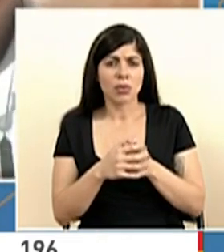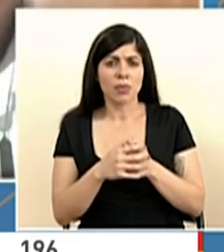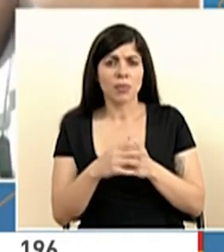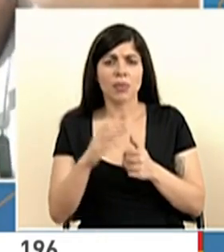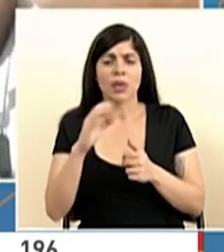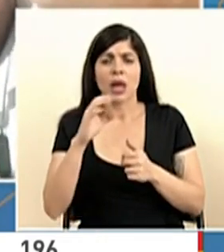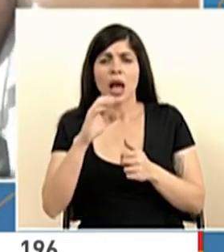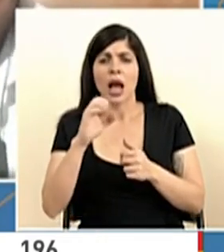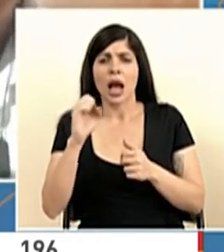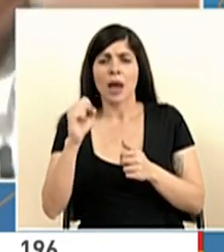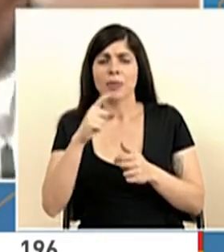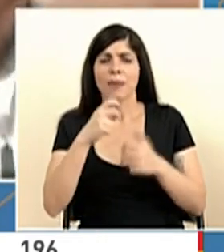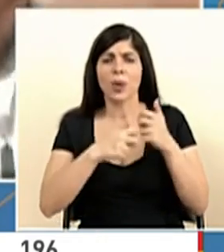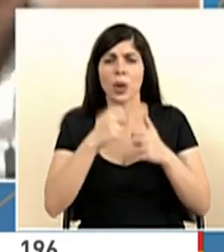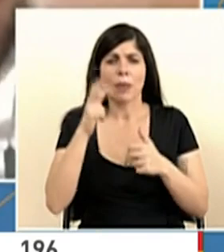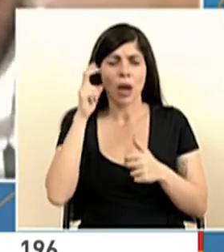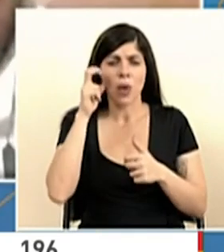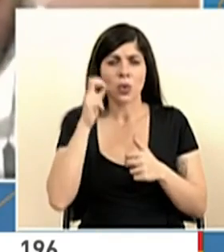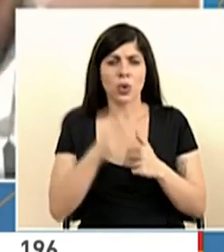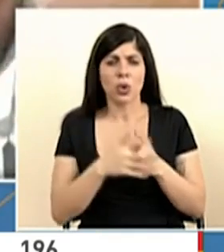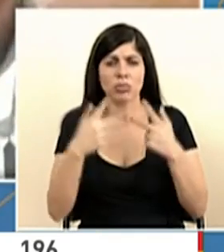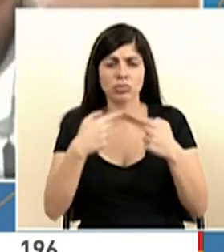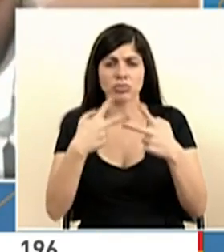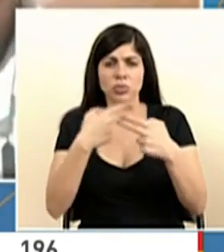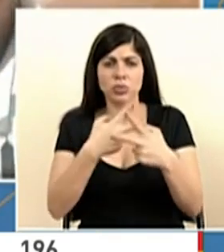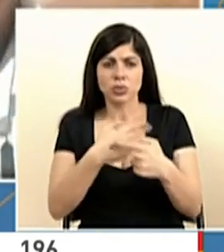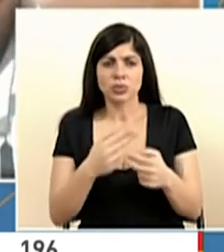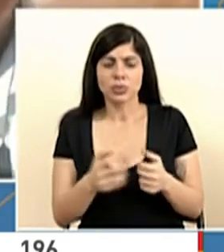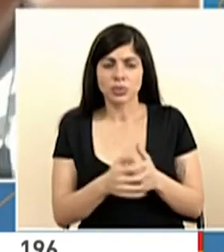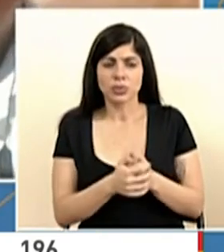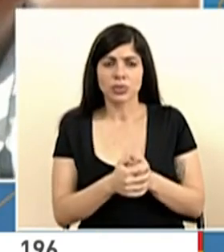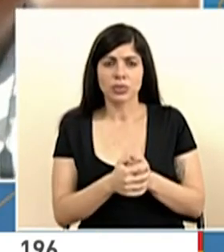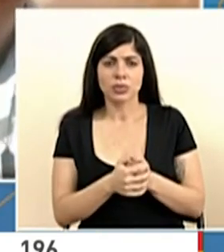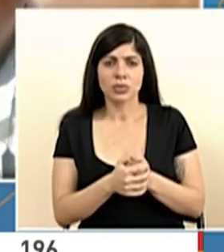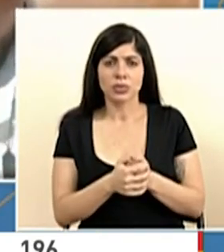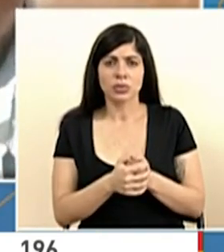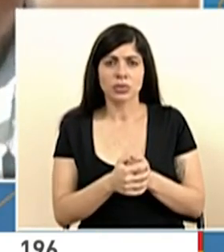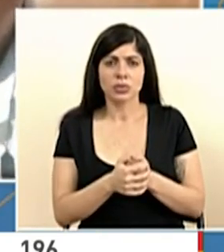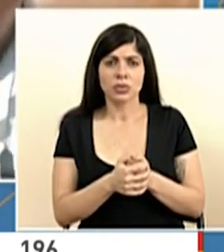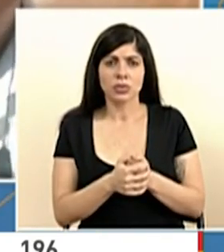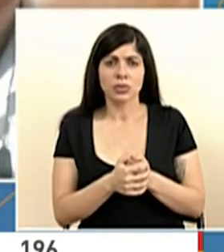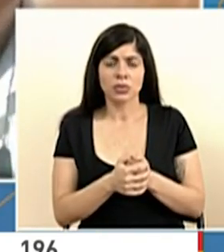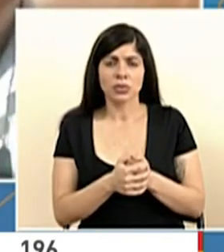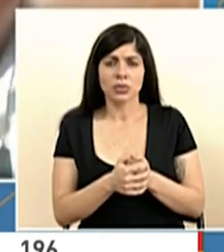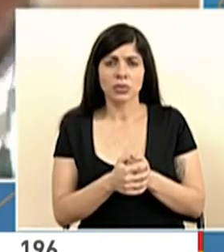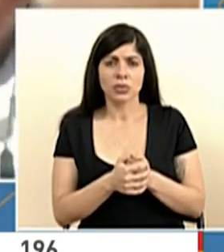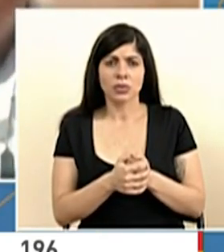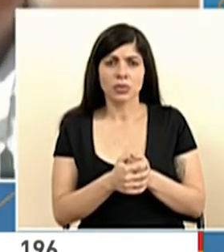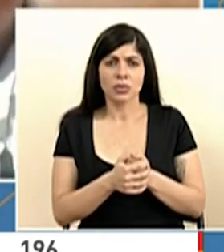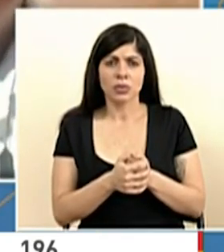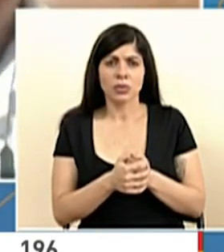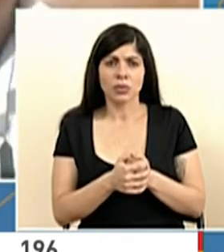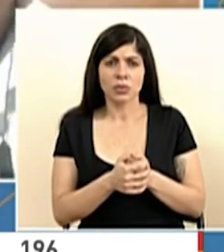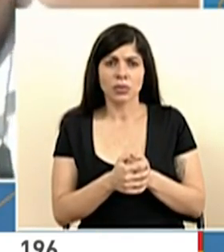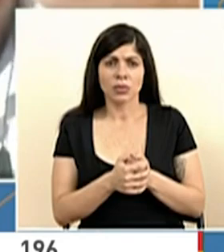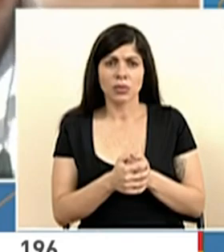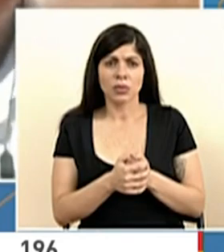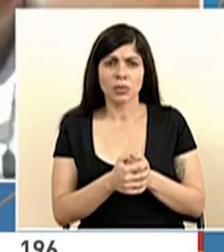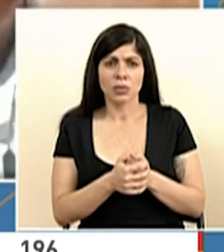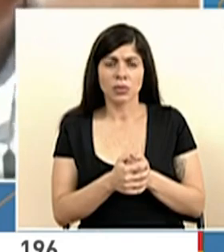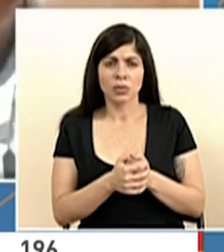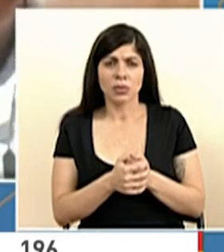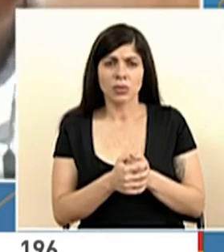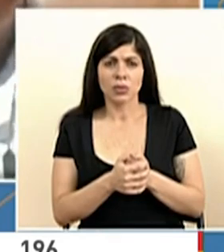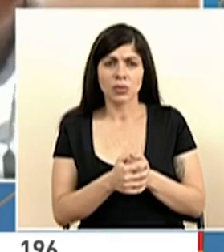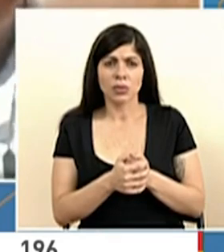ha venido para que no se caiga, como se ha estado diciendo, en algunos